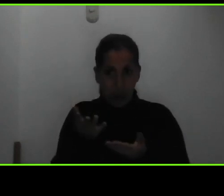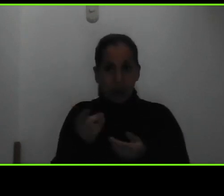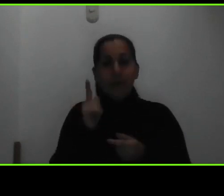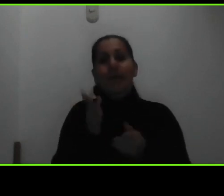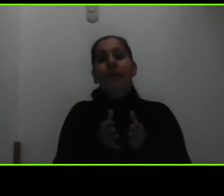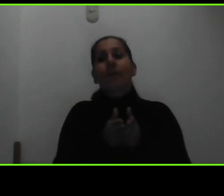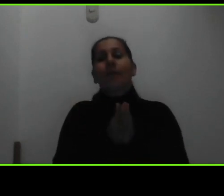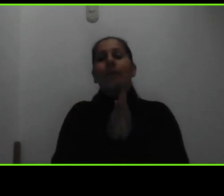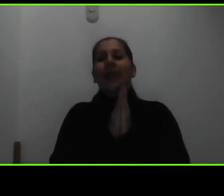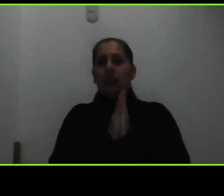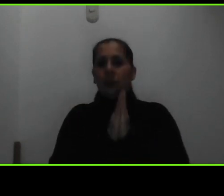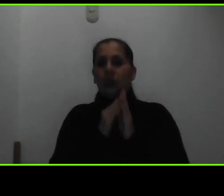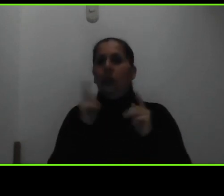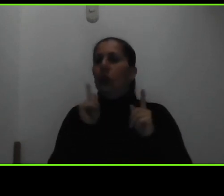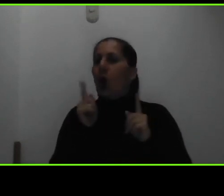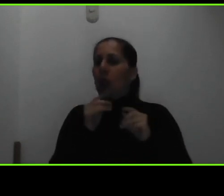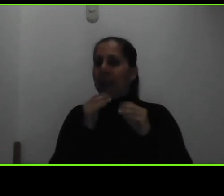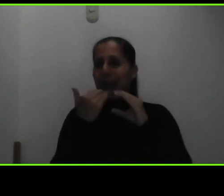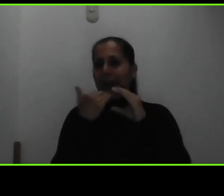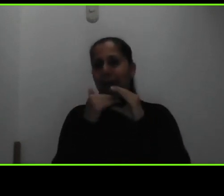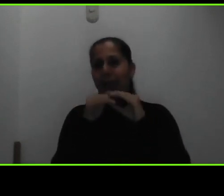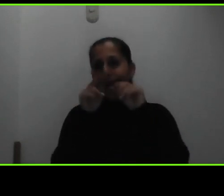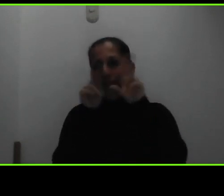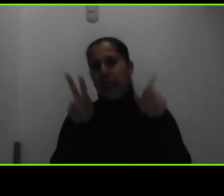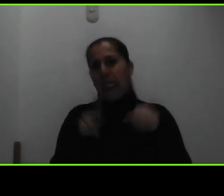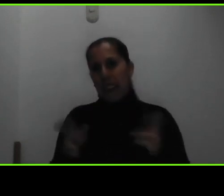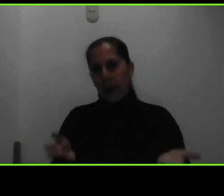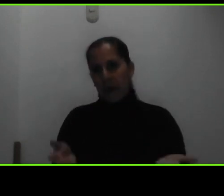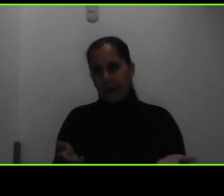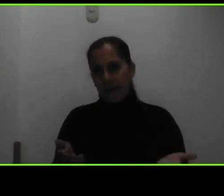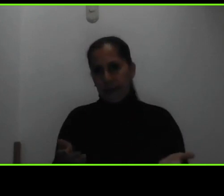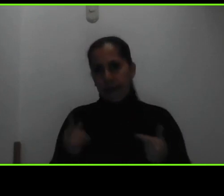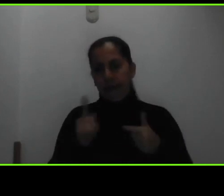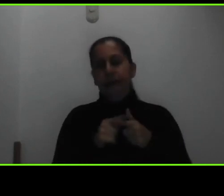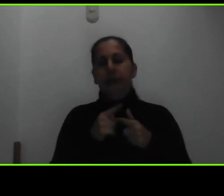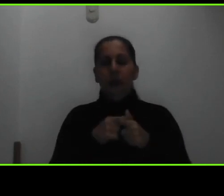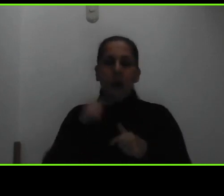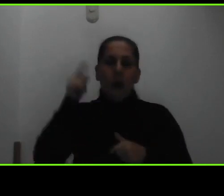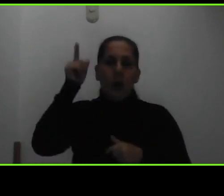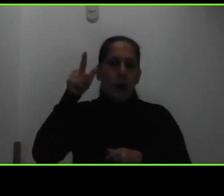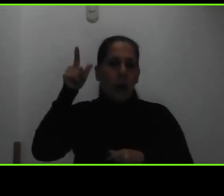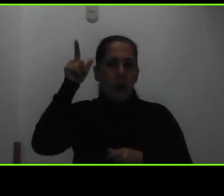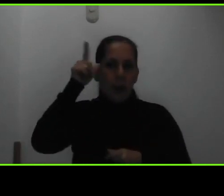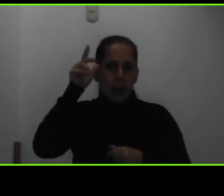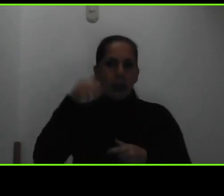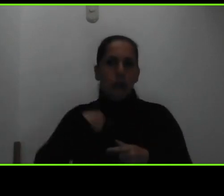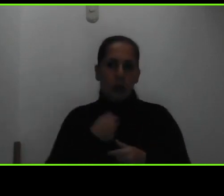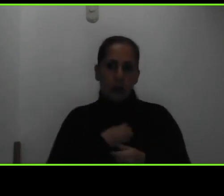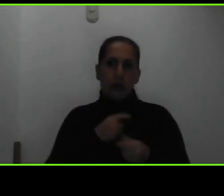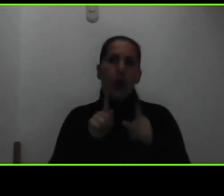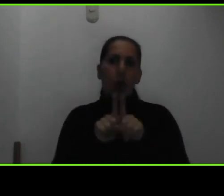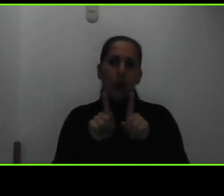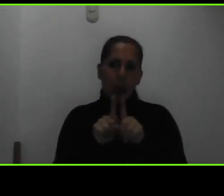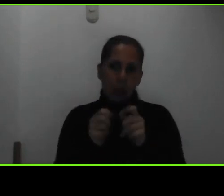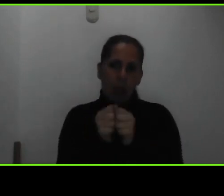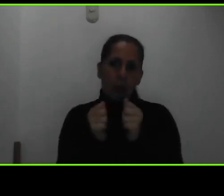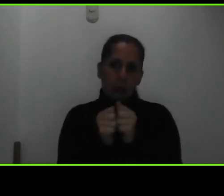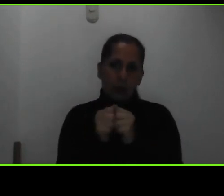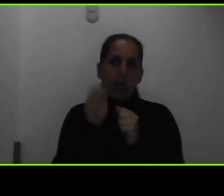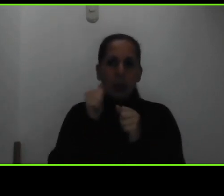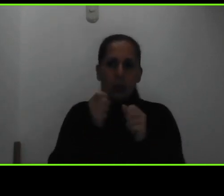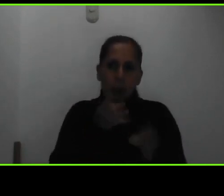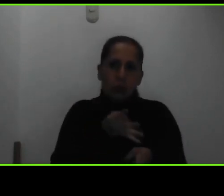solicitud que va a ser en línea evidentemente vamos a acompañarles para que puedan lograr hacer esa carga de